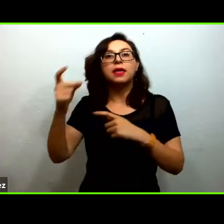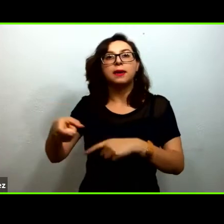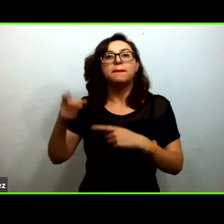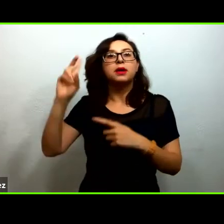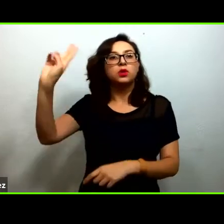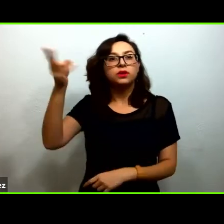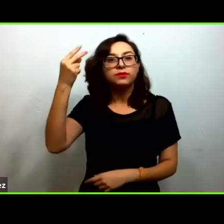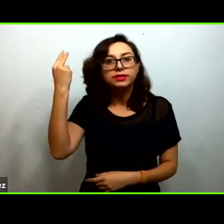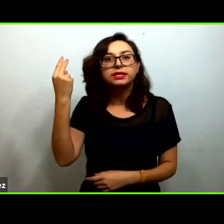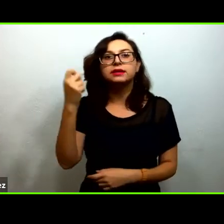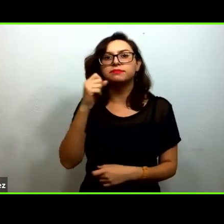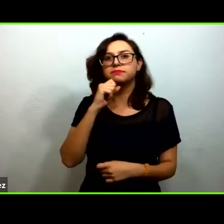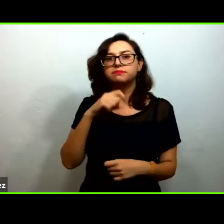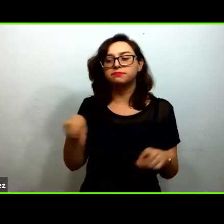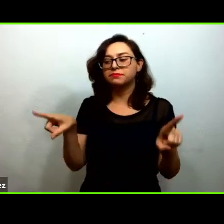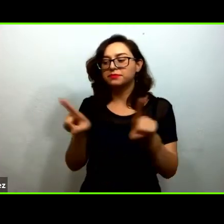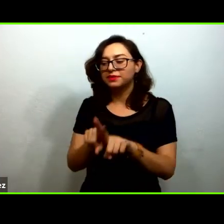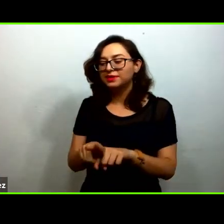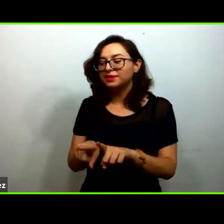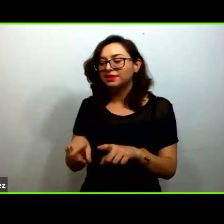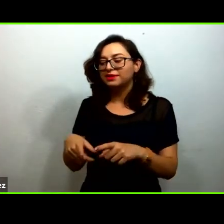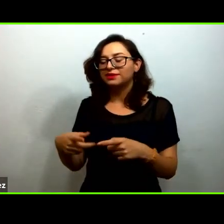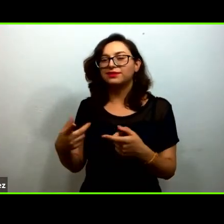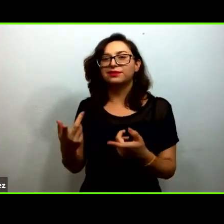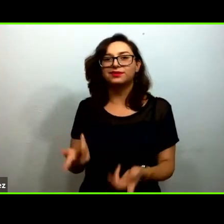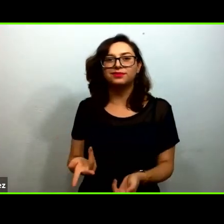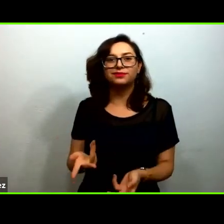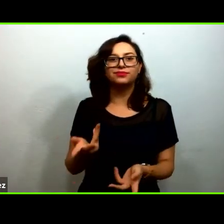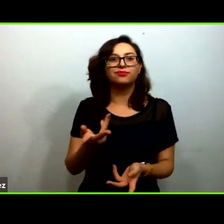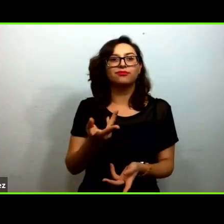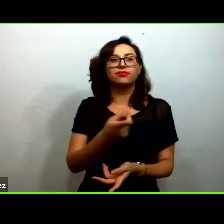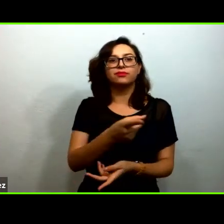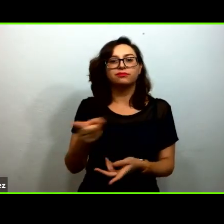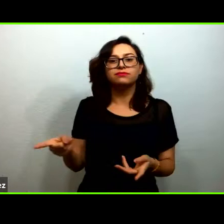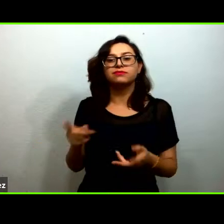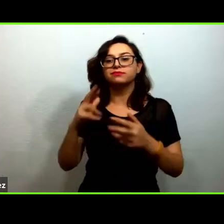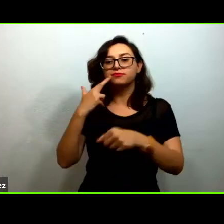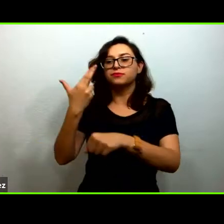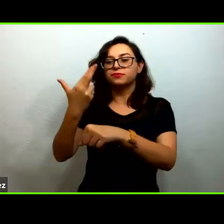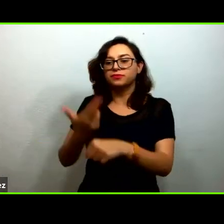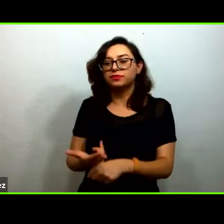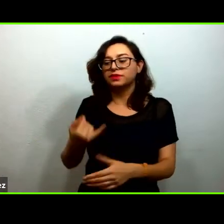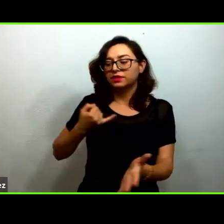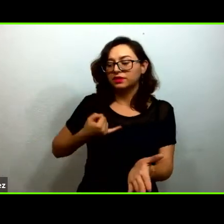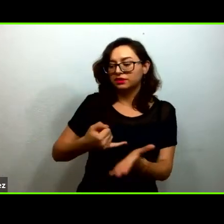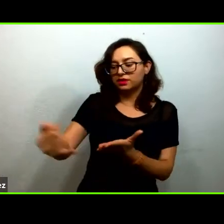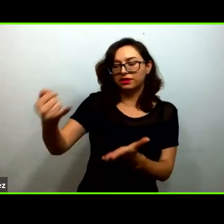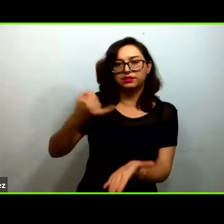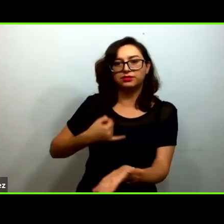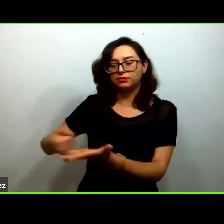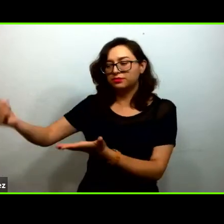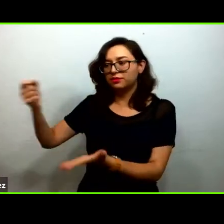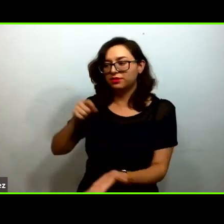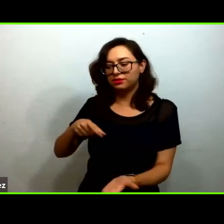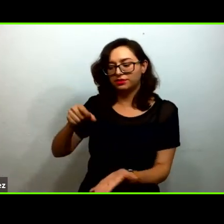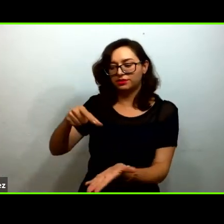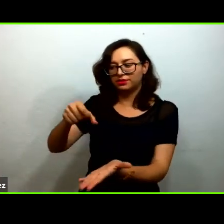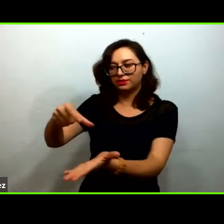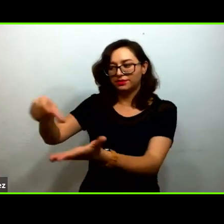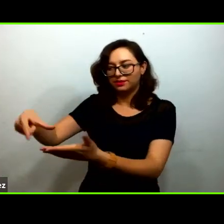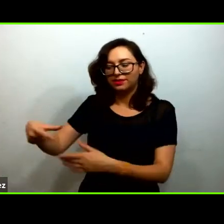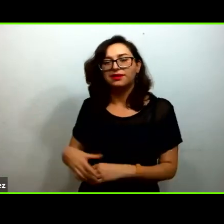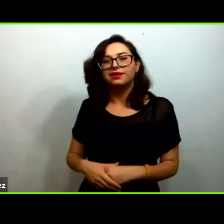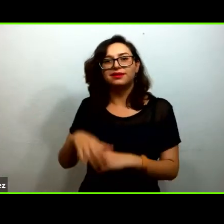con el programa los responsables del programa Sembrando Vida quienes han planteado